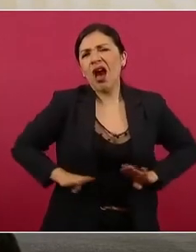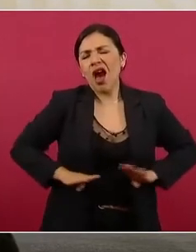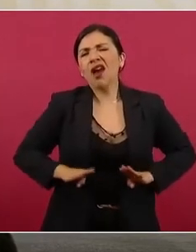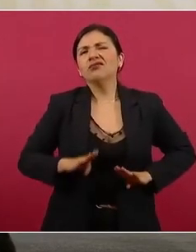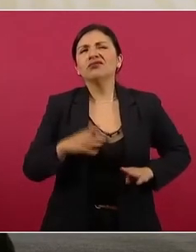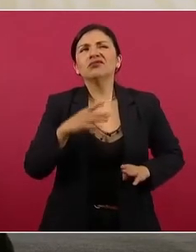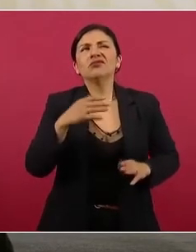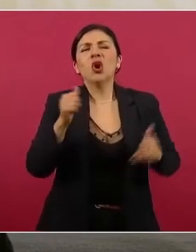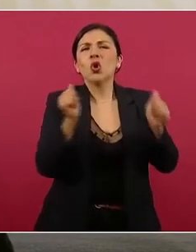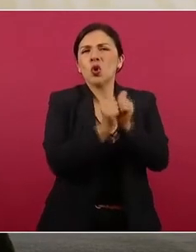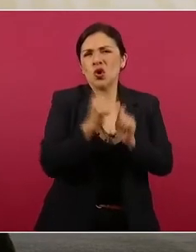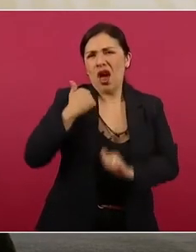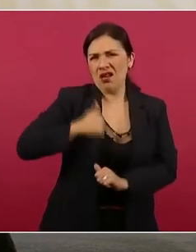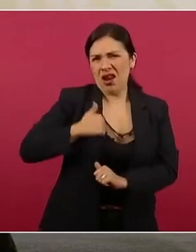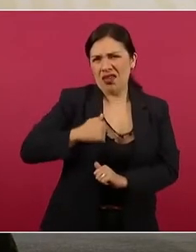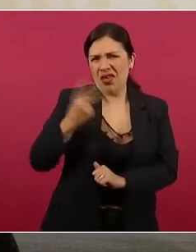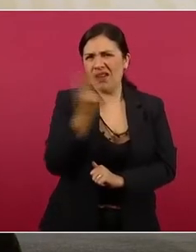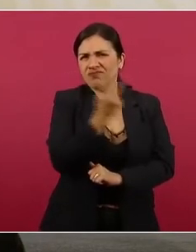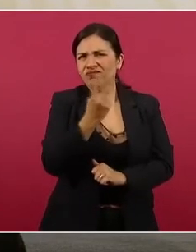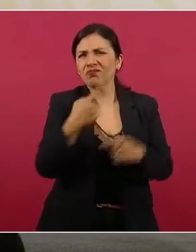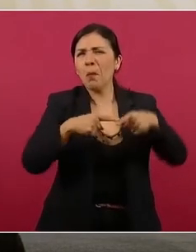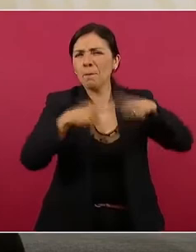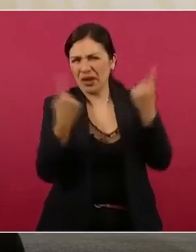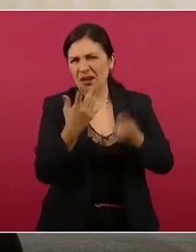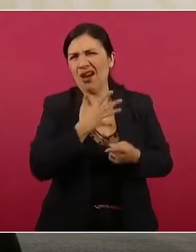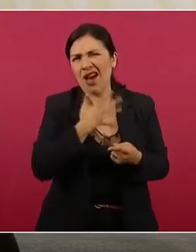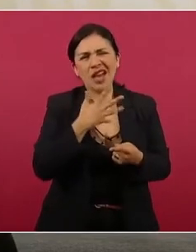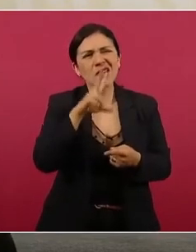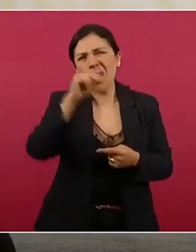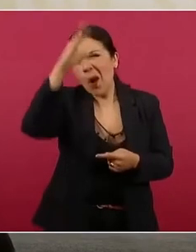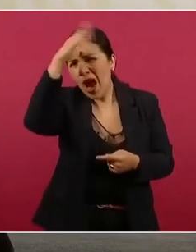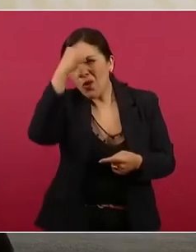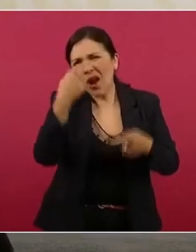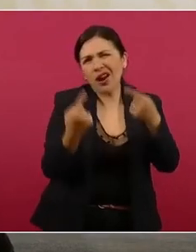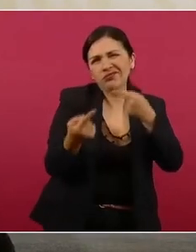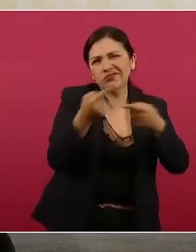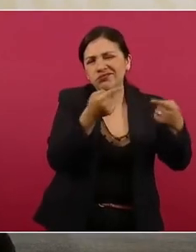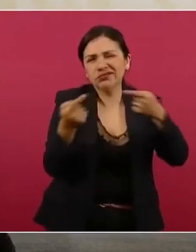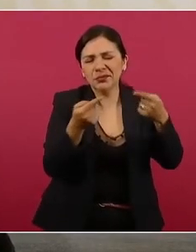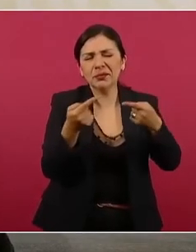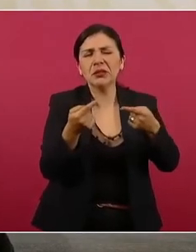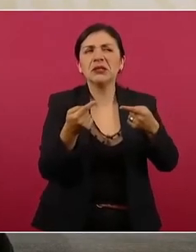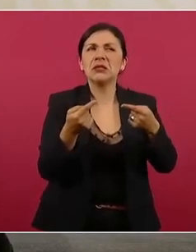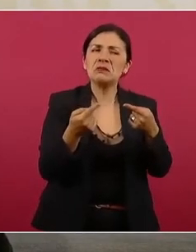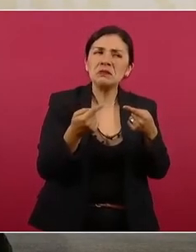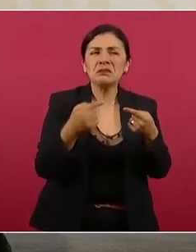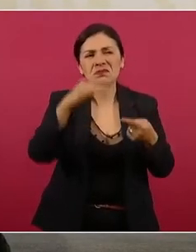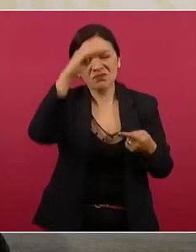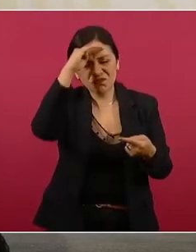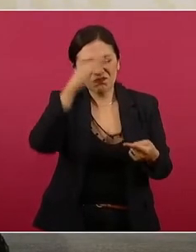y nos propusieron